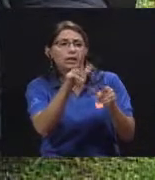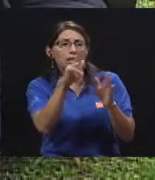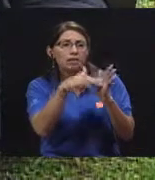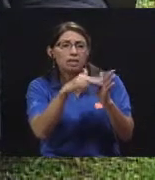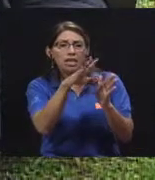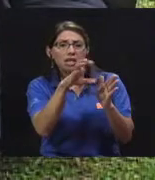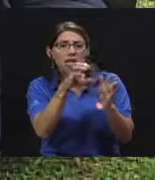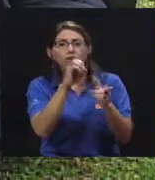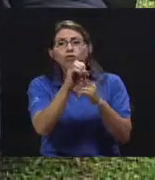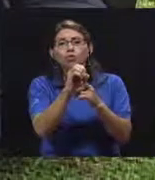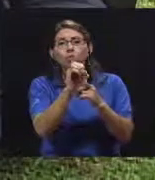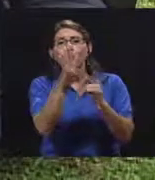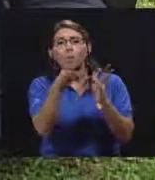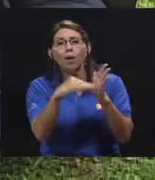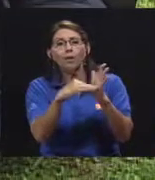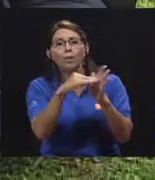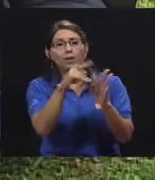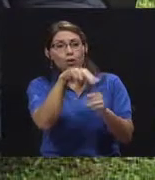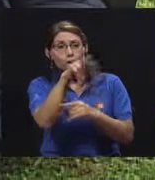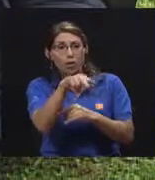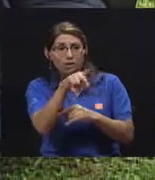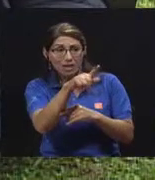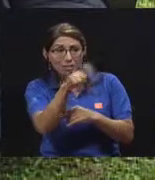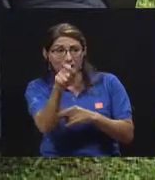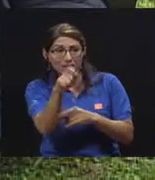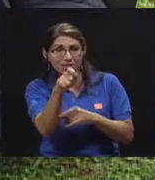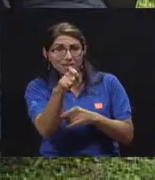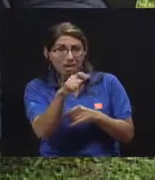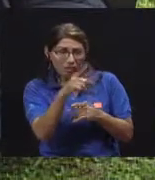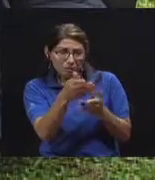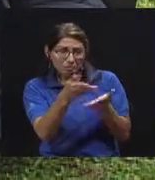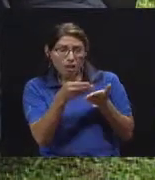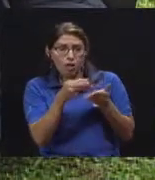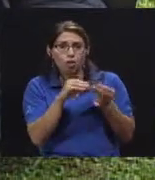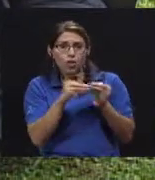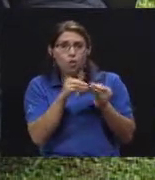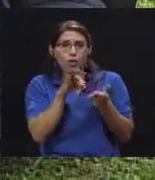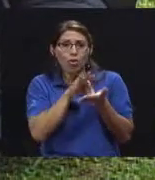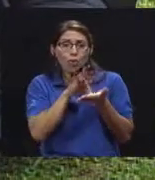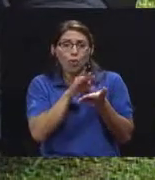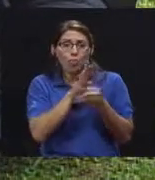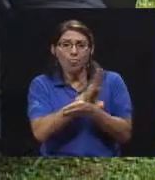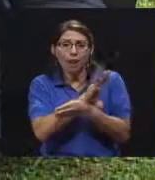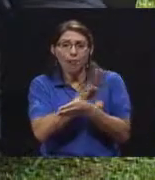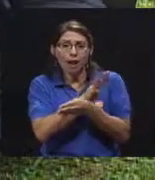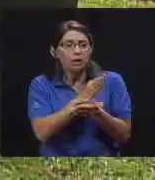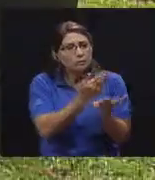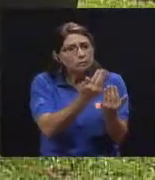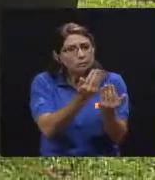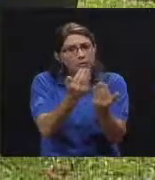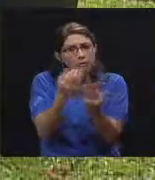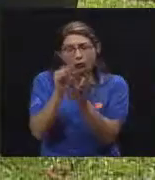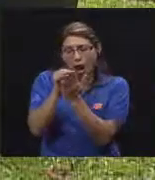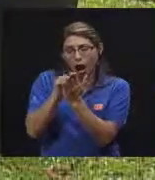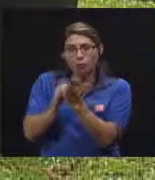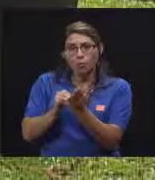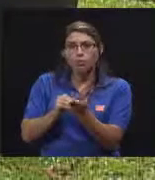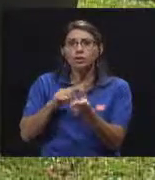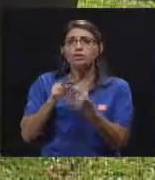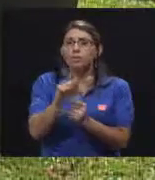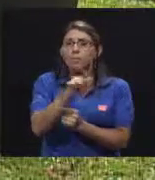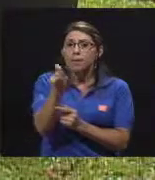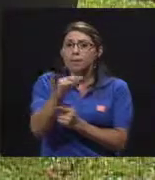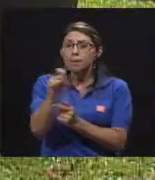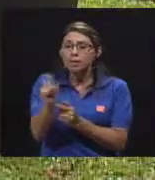mes, apuntan en el número de cuenta y entra el dinero mensualmente y se lo piden mucho a estudiantes, a gente, pero hacen